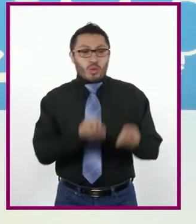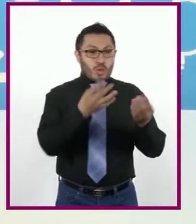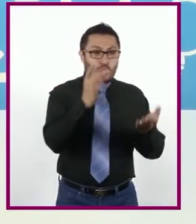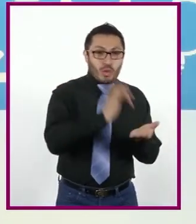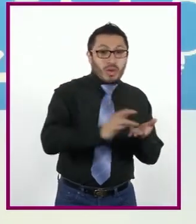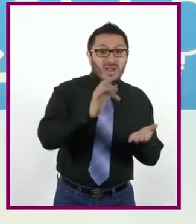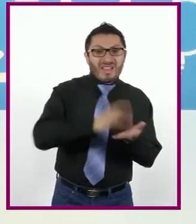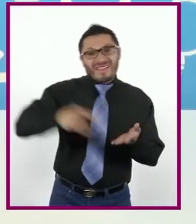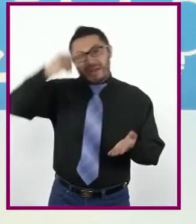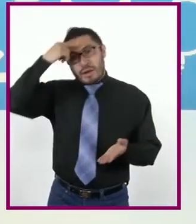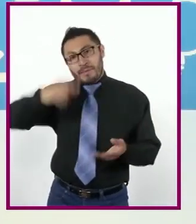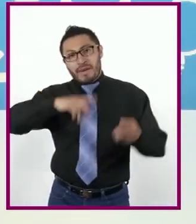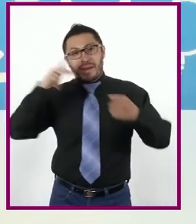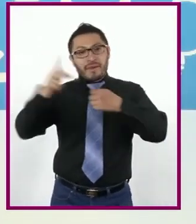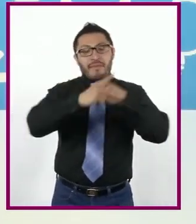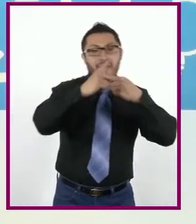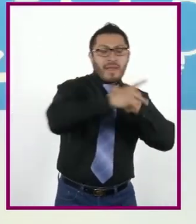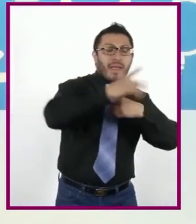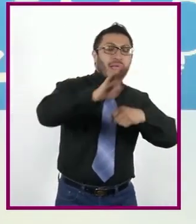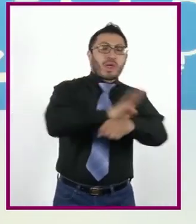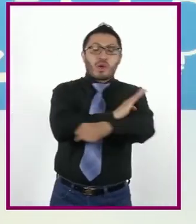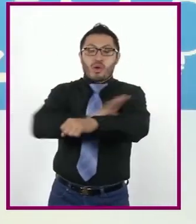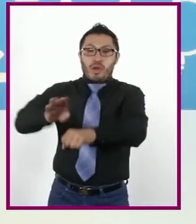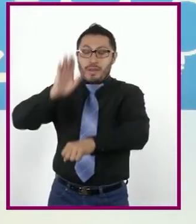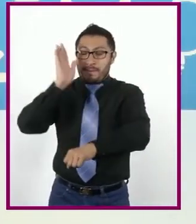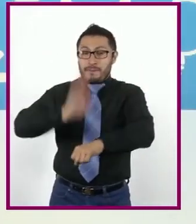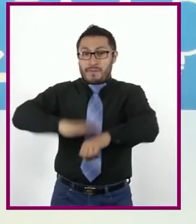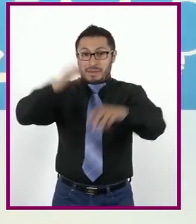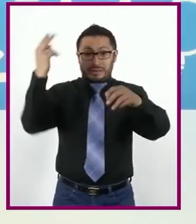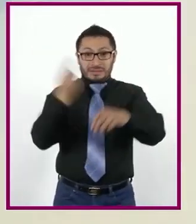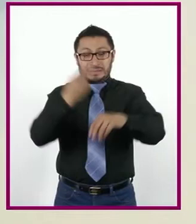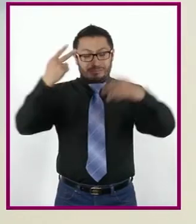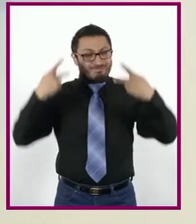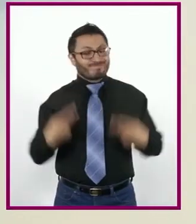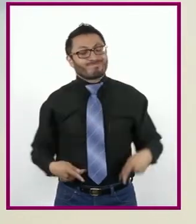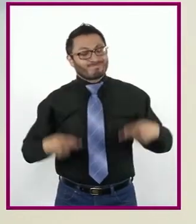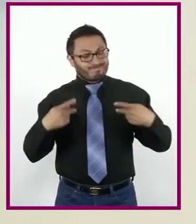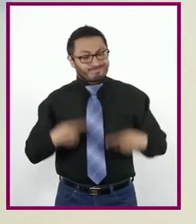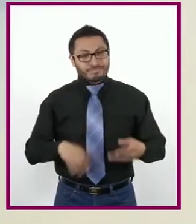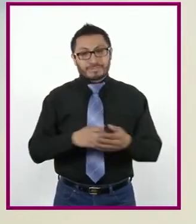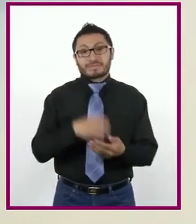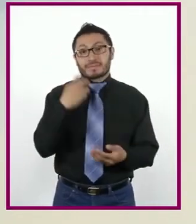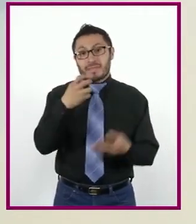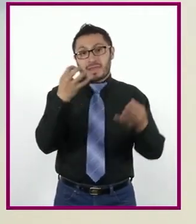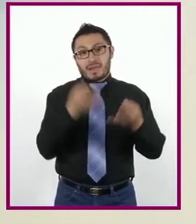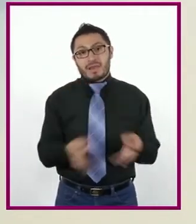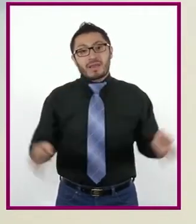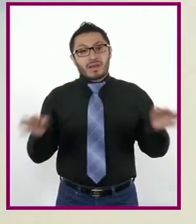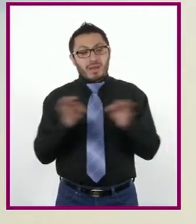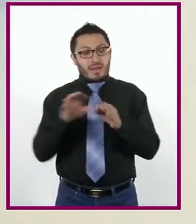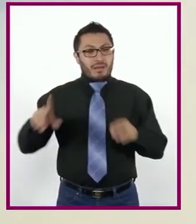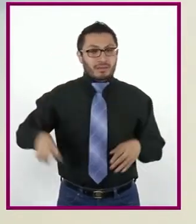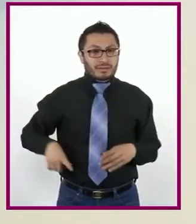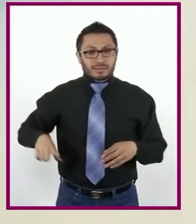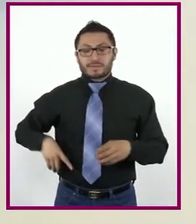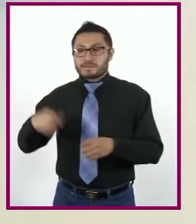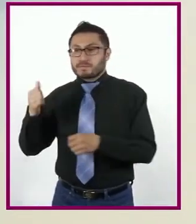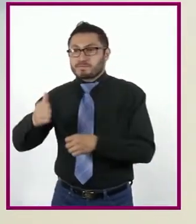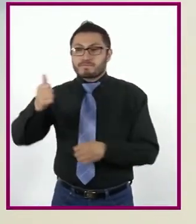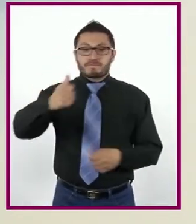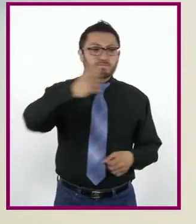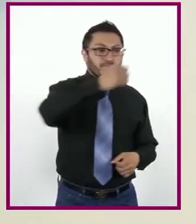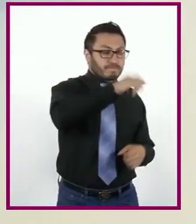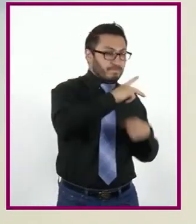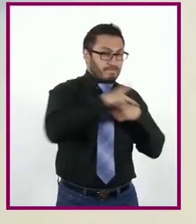políticas que beneficien a quienes más lo necesiten. Es importante que los gobiernos conozcan